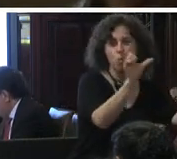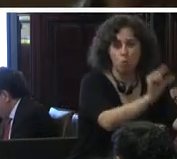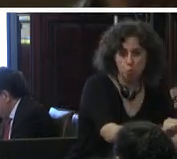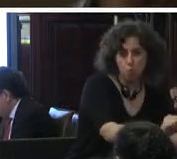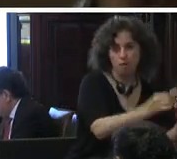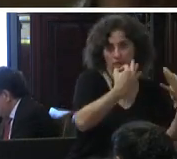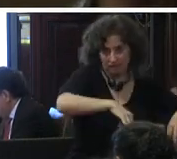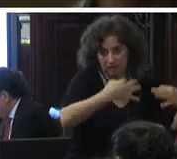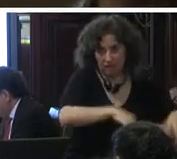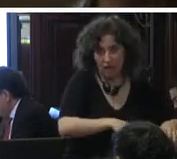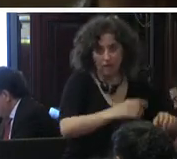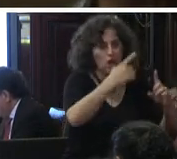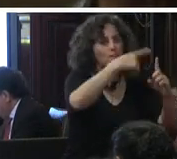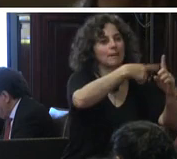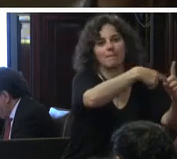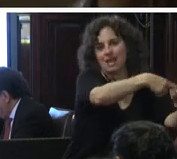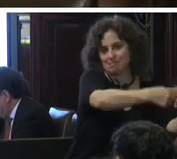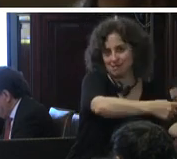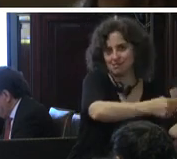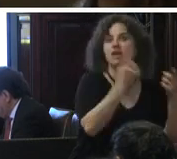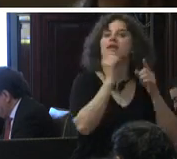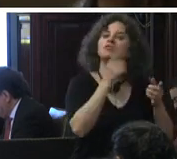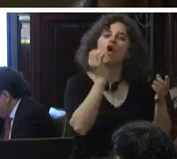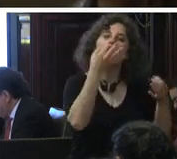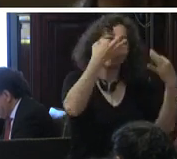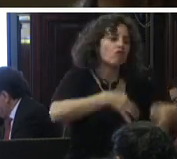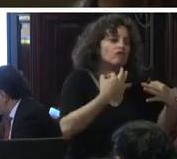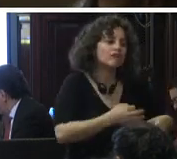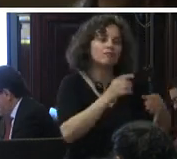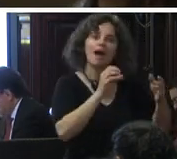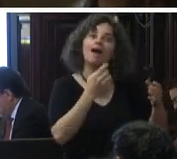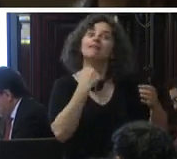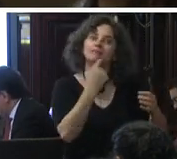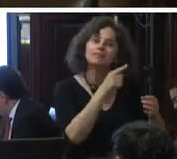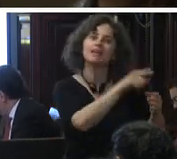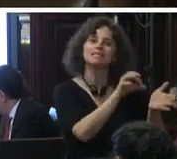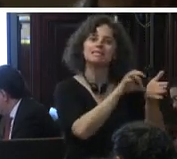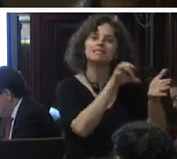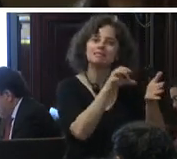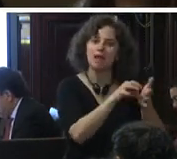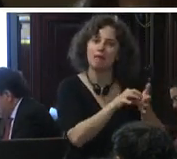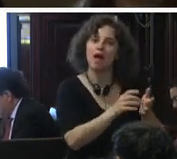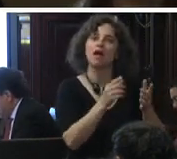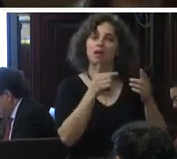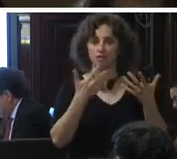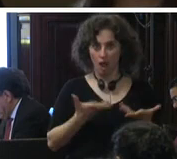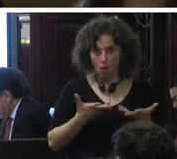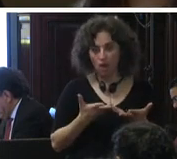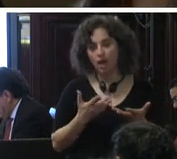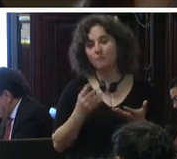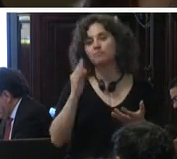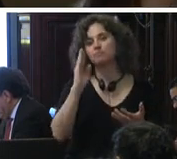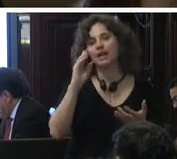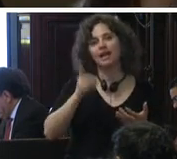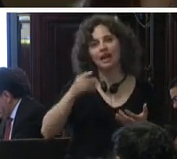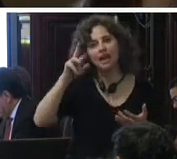durante los primeros meses lo cual confirma la eficacia del sistema en el tema que nos ocupa a continuación la PGR